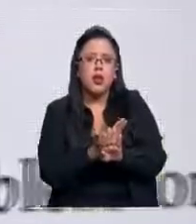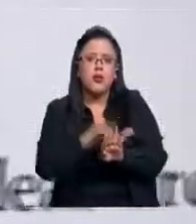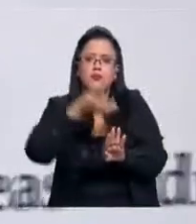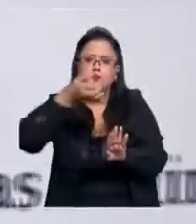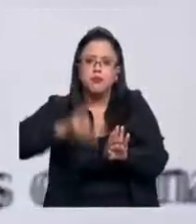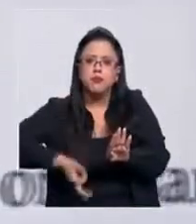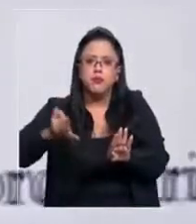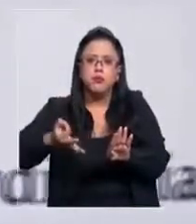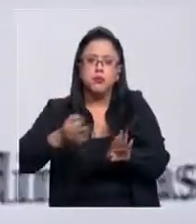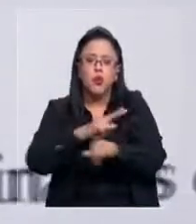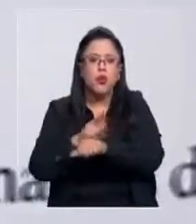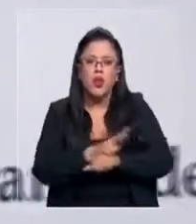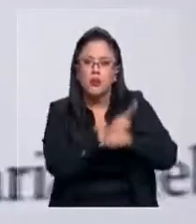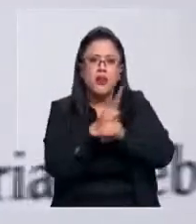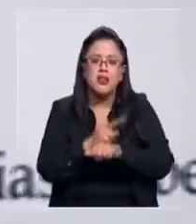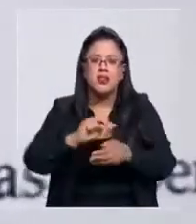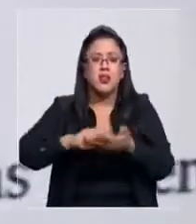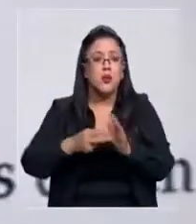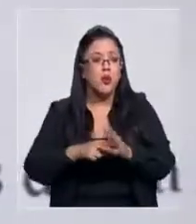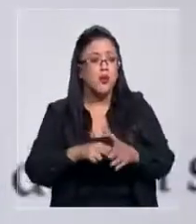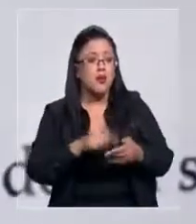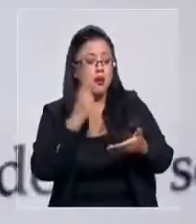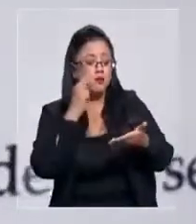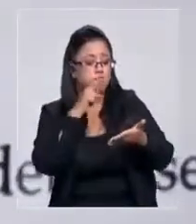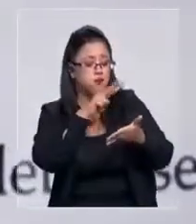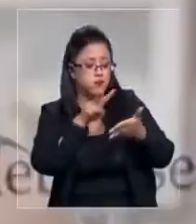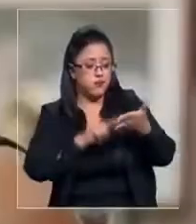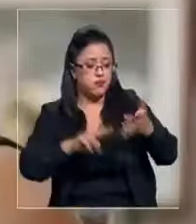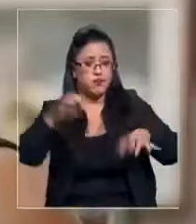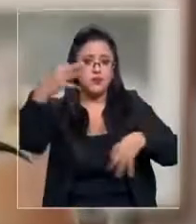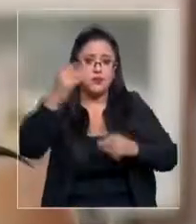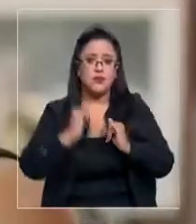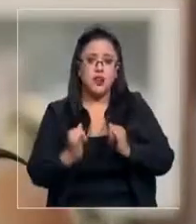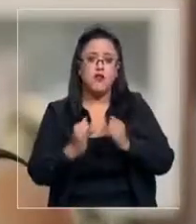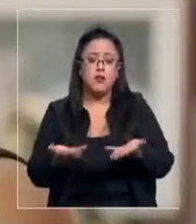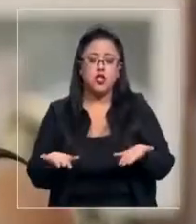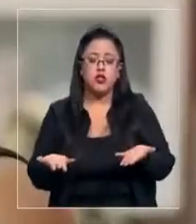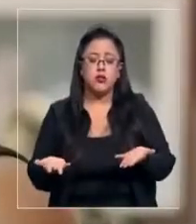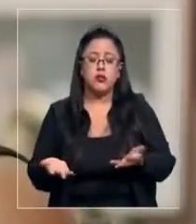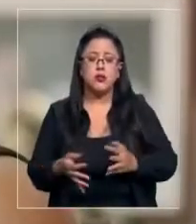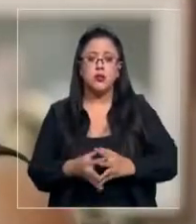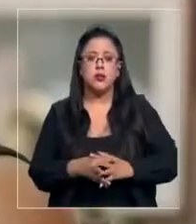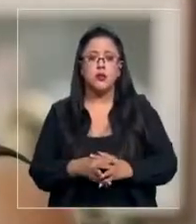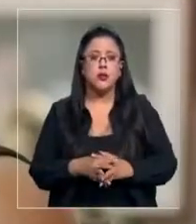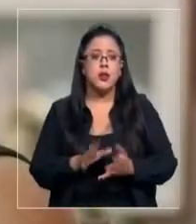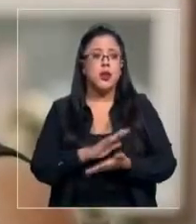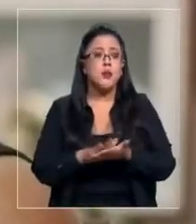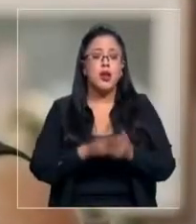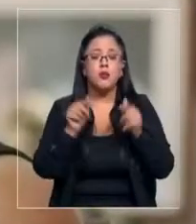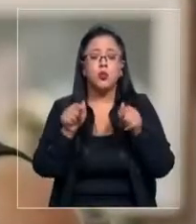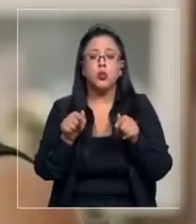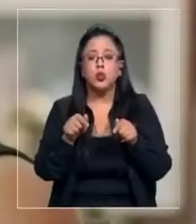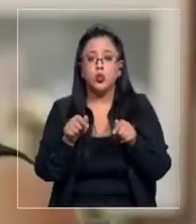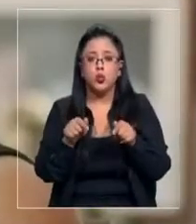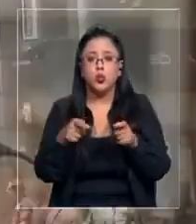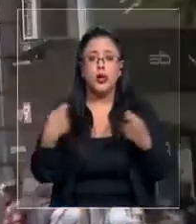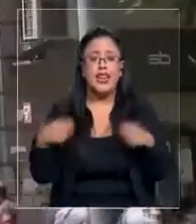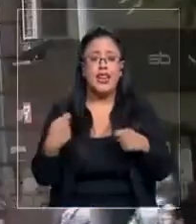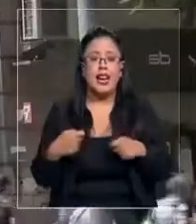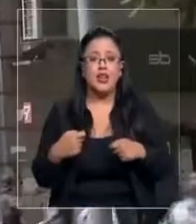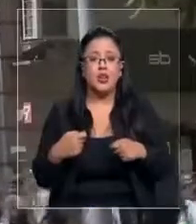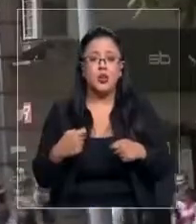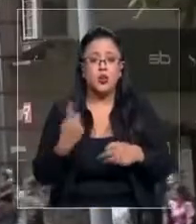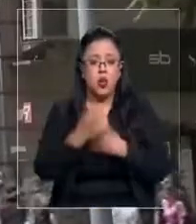una administración deficiente, según se lee en el informe. Por ejemplo, si tú en el gasto del año,